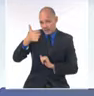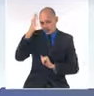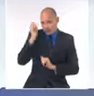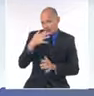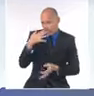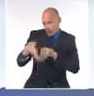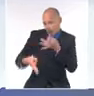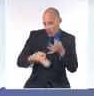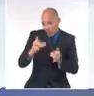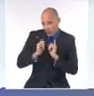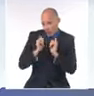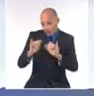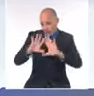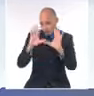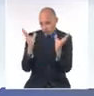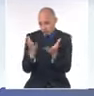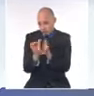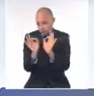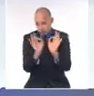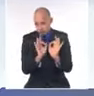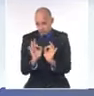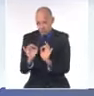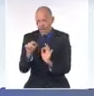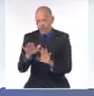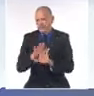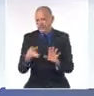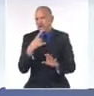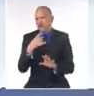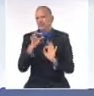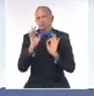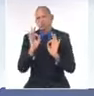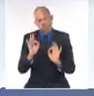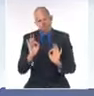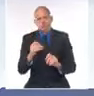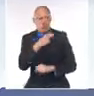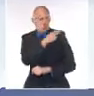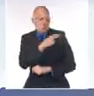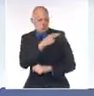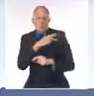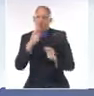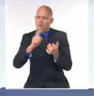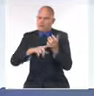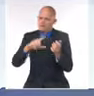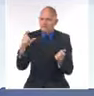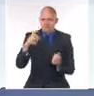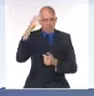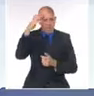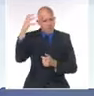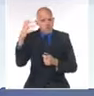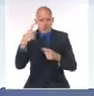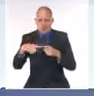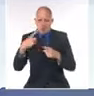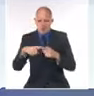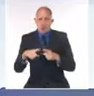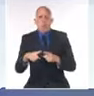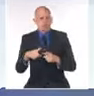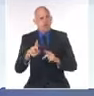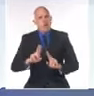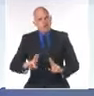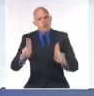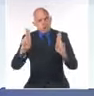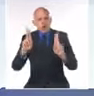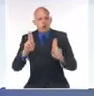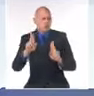Información y Comunicación Social, Díaz-Canel expresó la disposición de las autoridades del partido y el gobierno de escuchar al pueblo y continuar